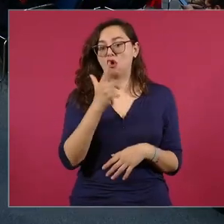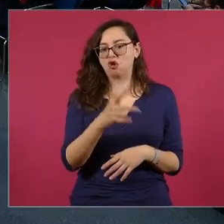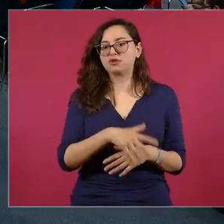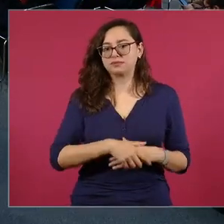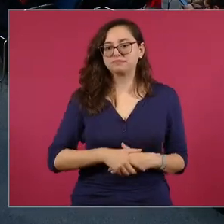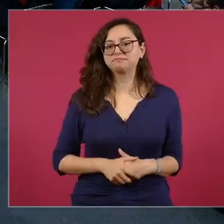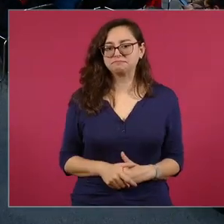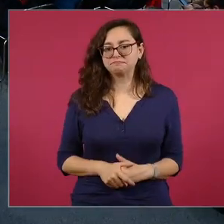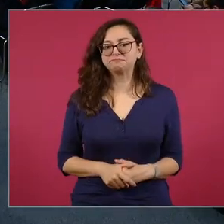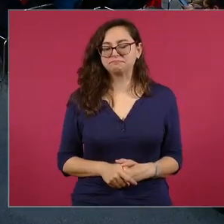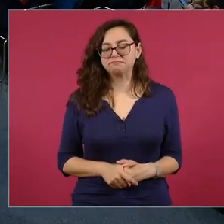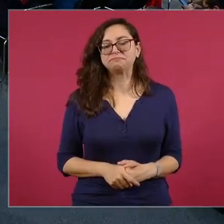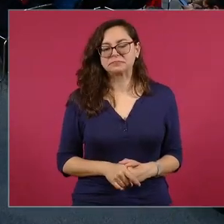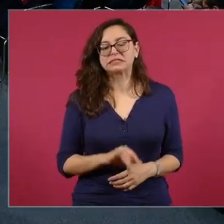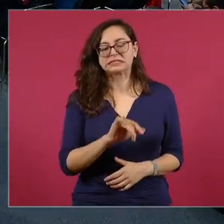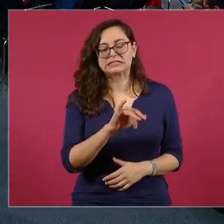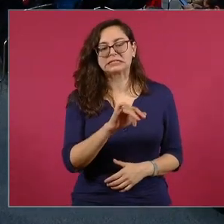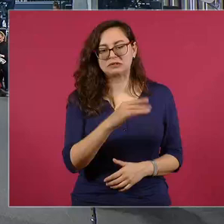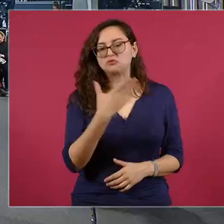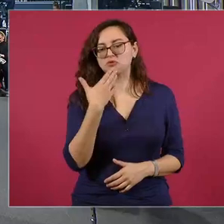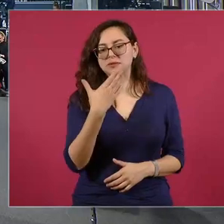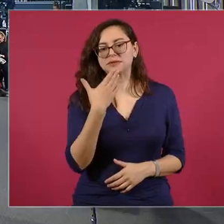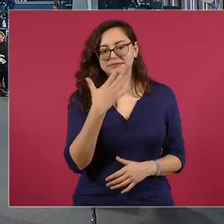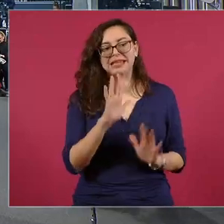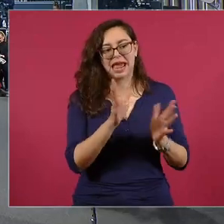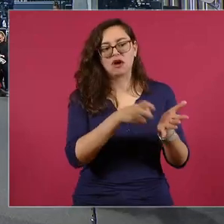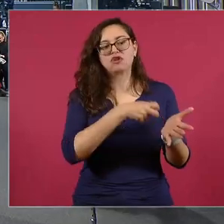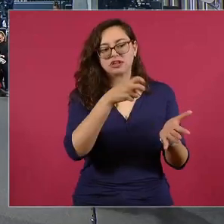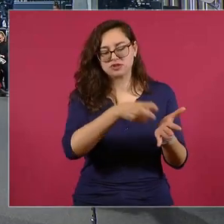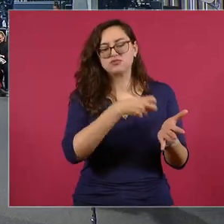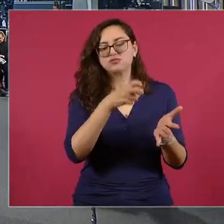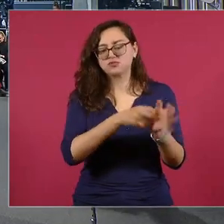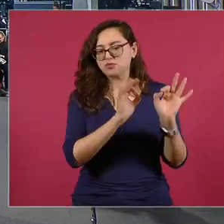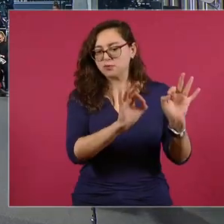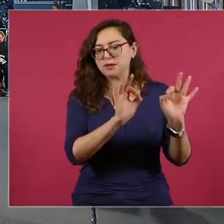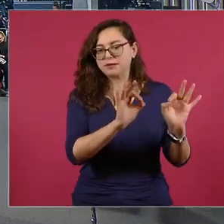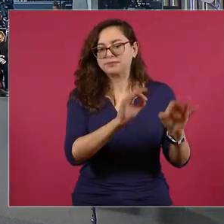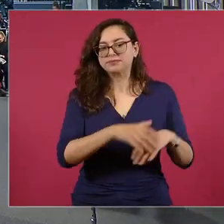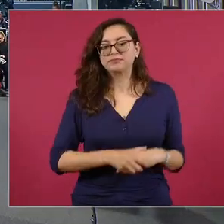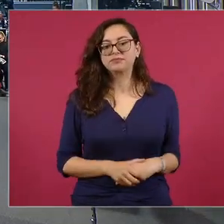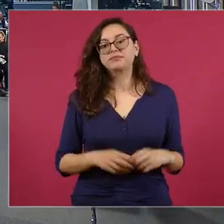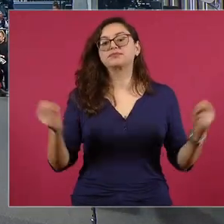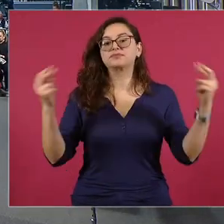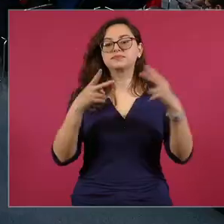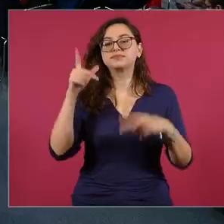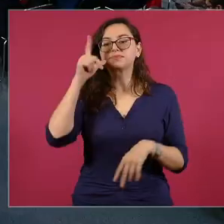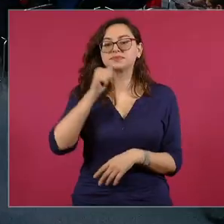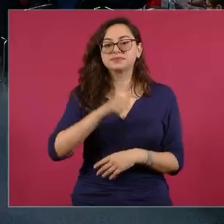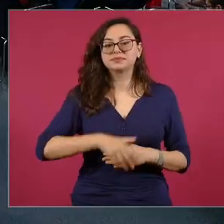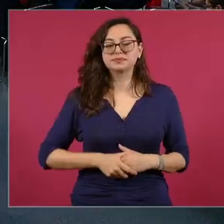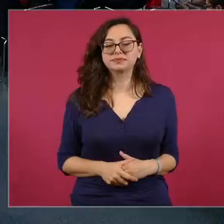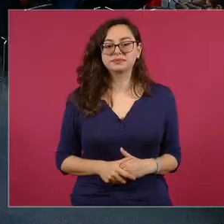sí sí ya lo arregló bueno nos vemos mañana